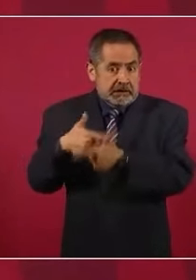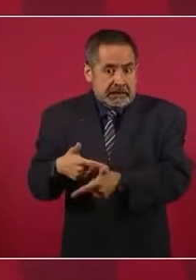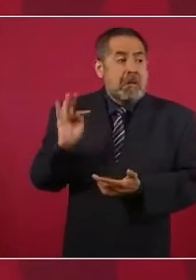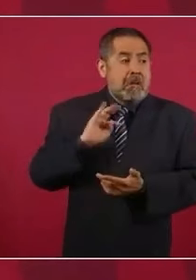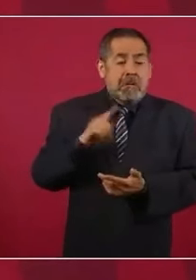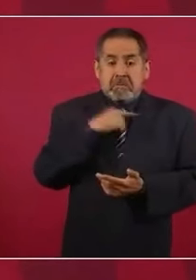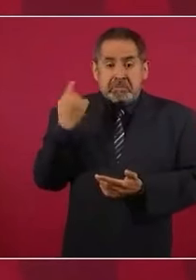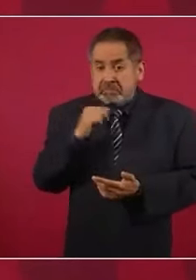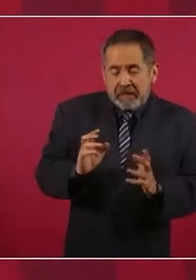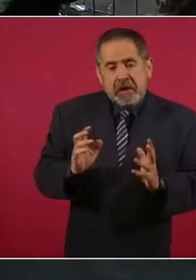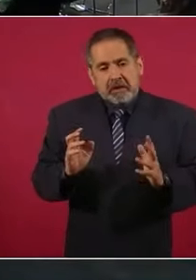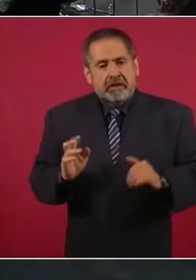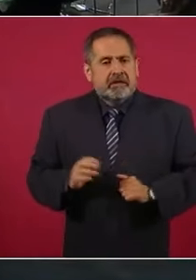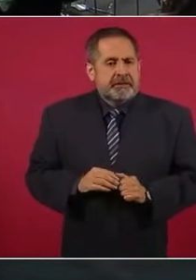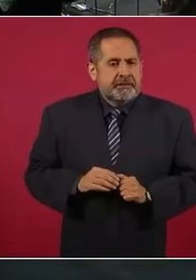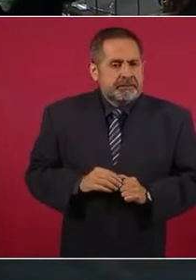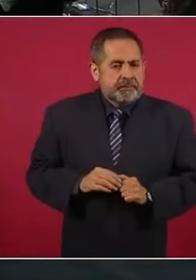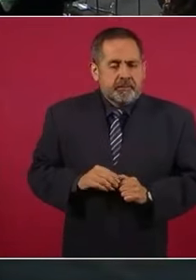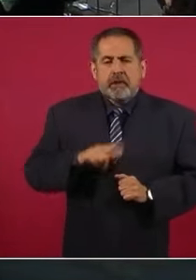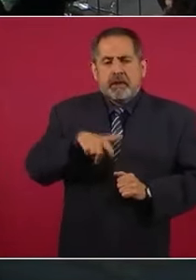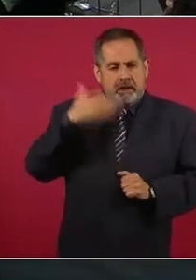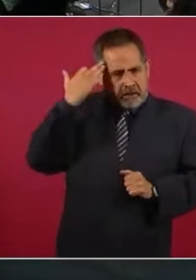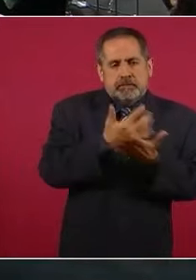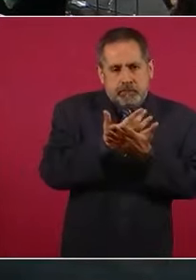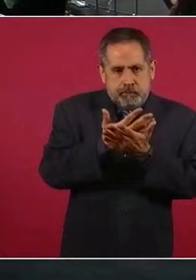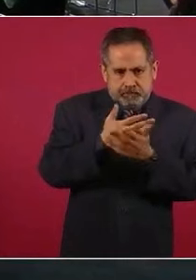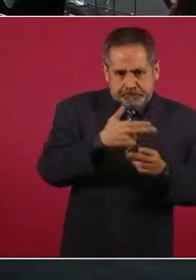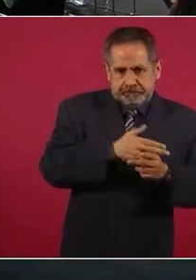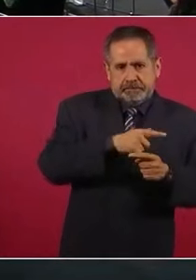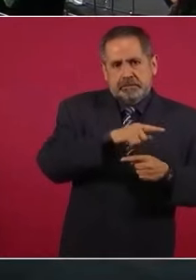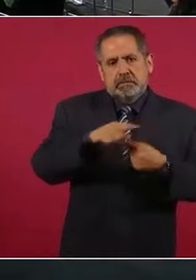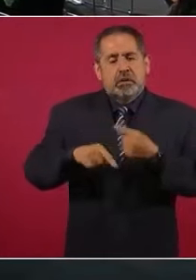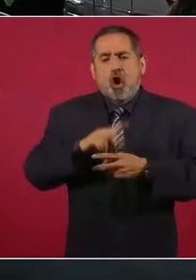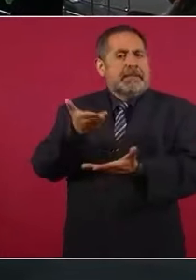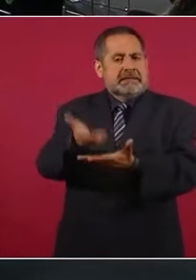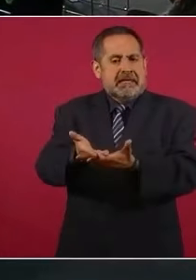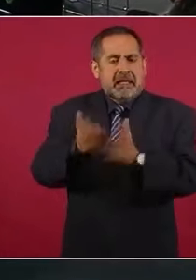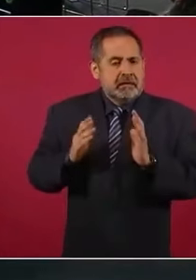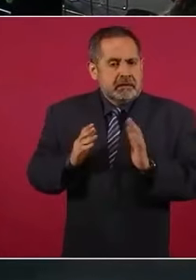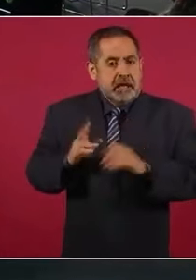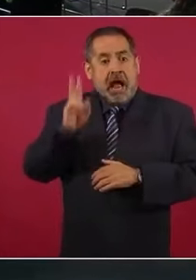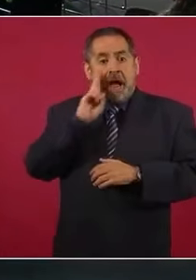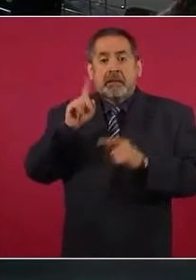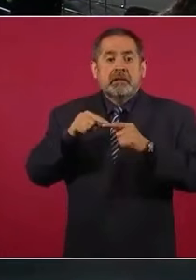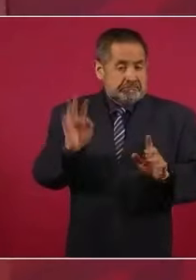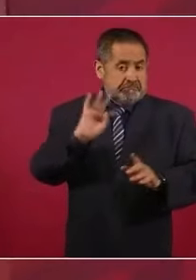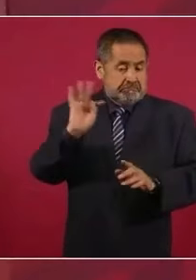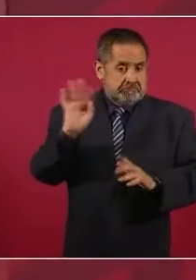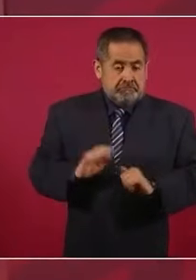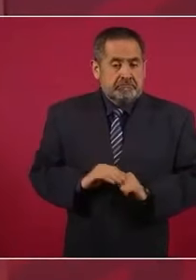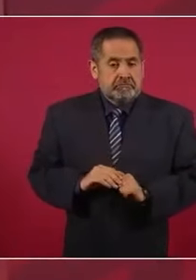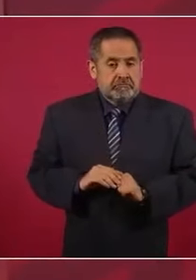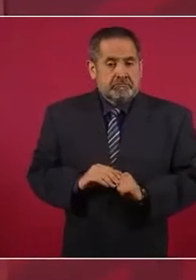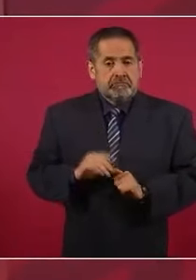ese propósito, pasa un tiempo, de acuerdo a la ley, y se vuelve a presentar. Y a lo mejor en el intervalo